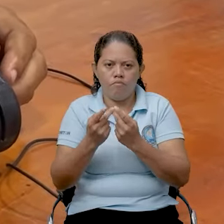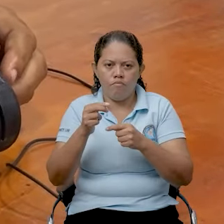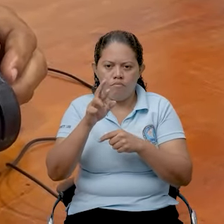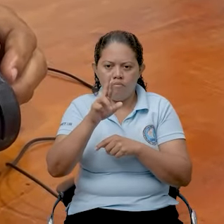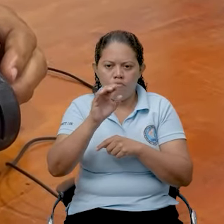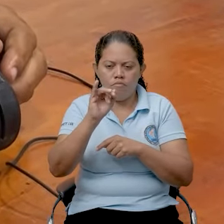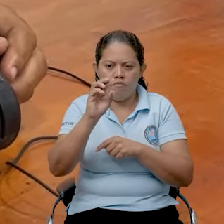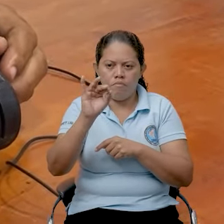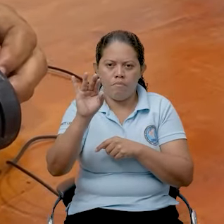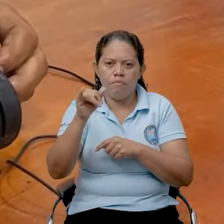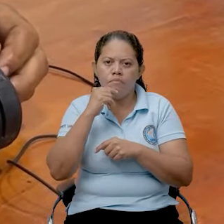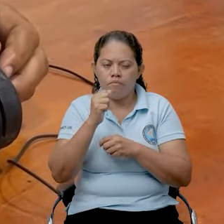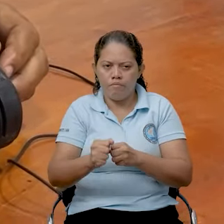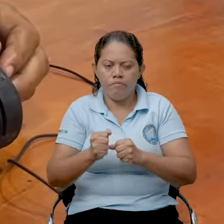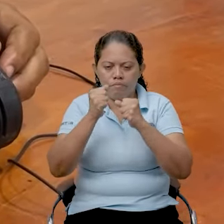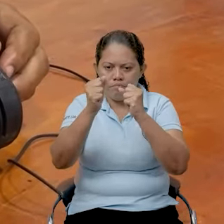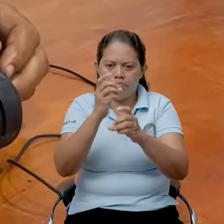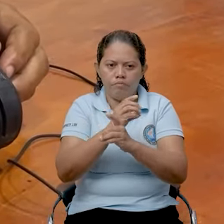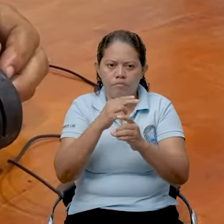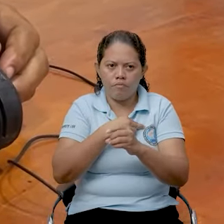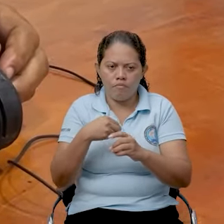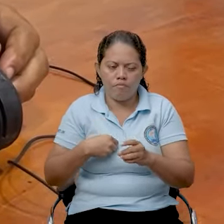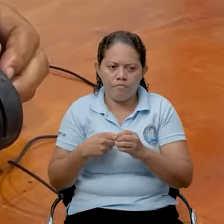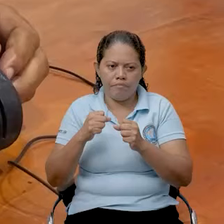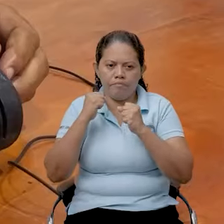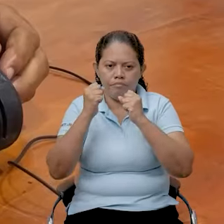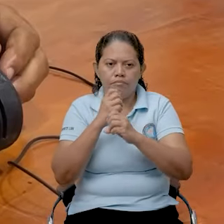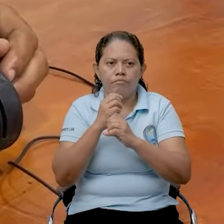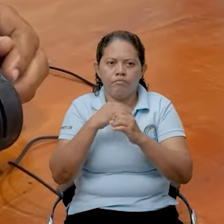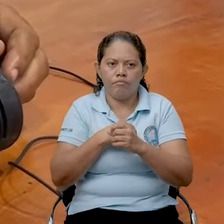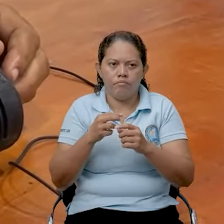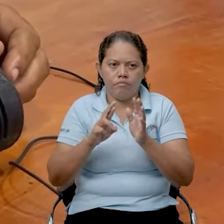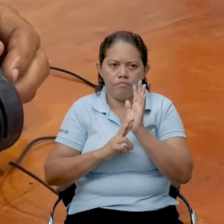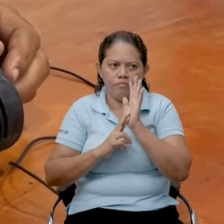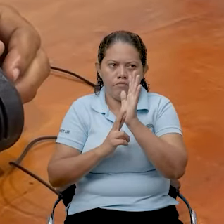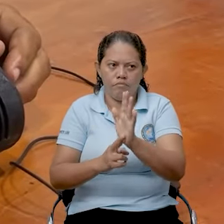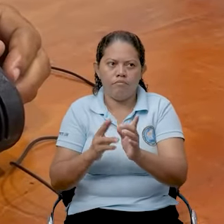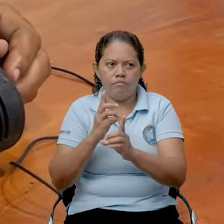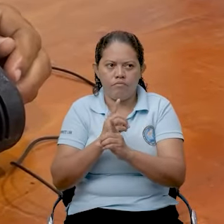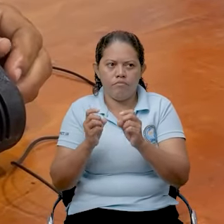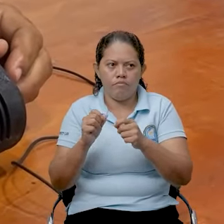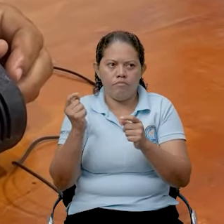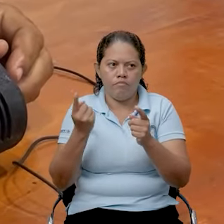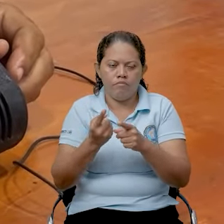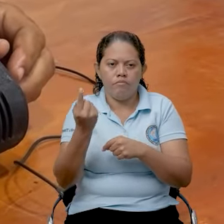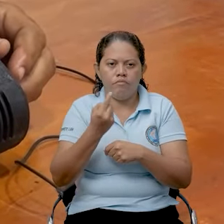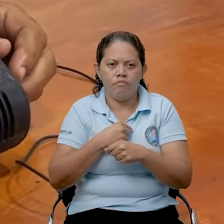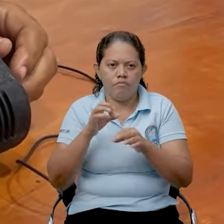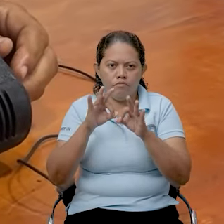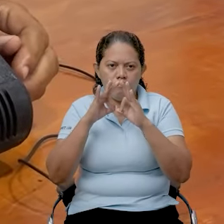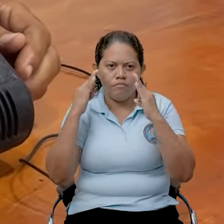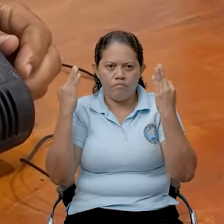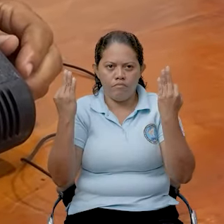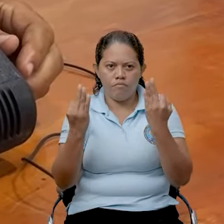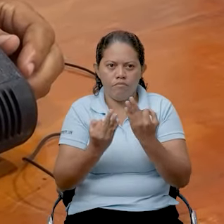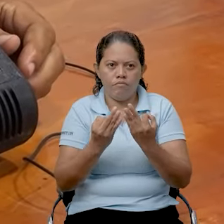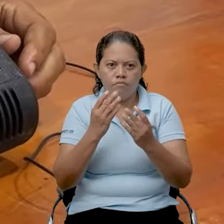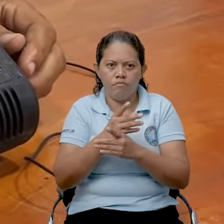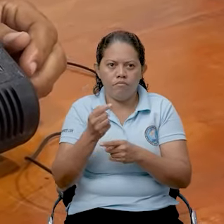rango. Ha venido a fortalecer nuestras capacidades de repuesta para la atención a la familia.